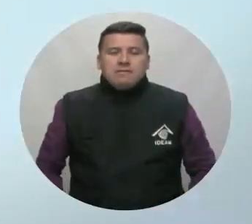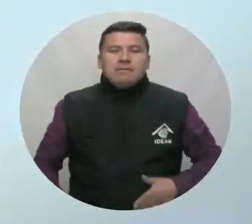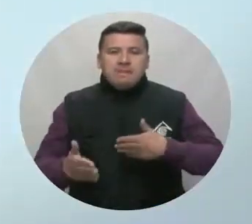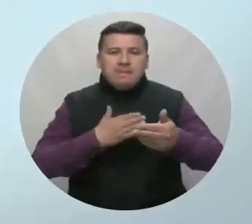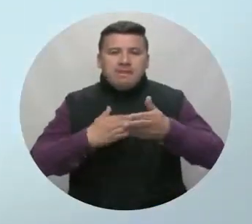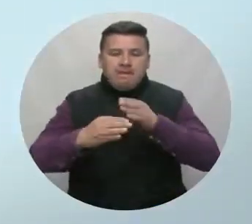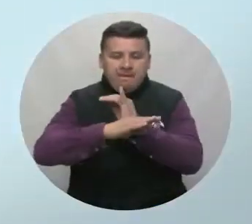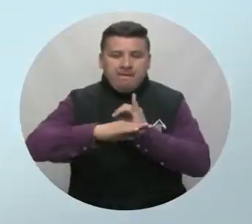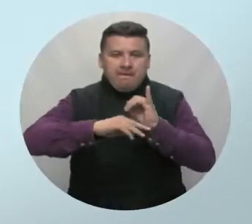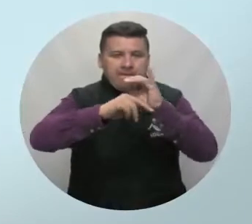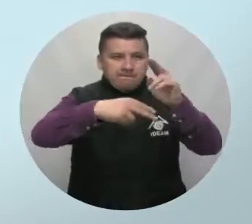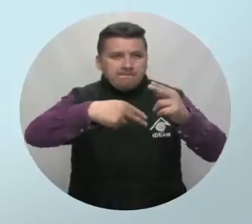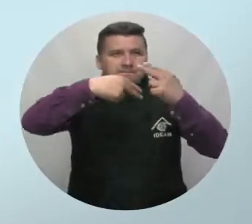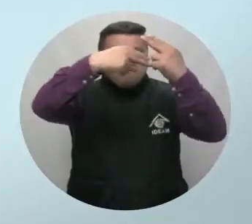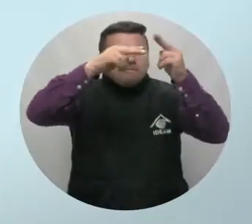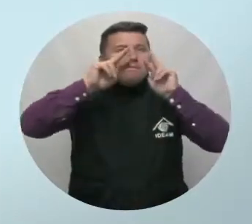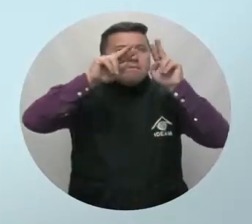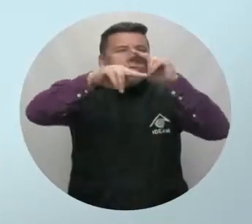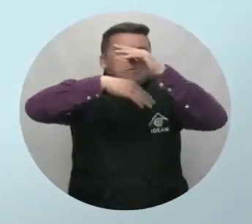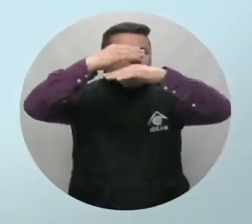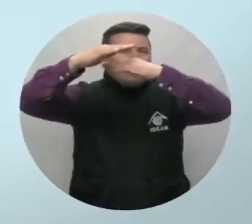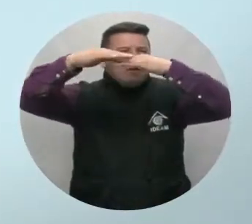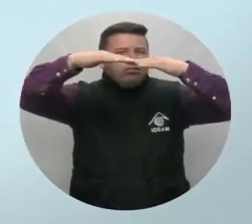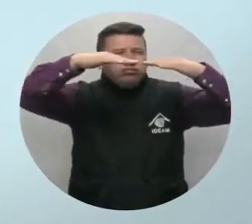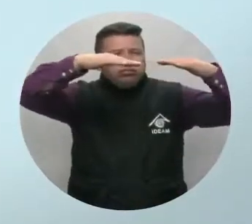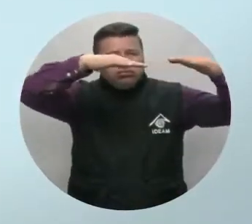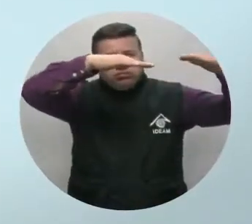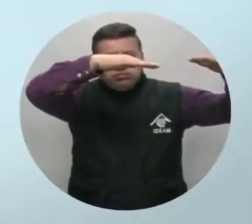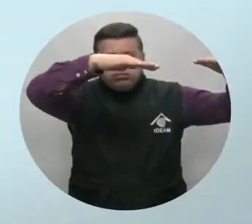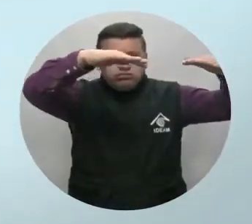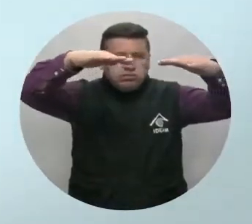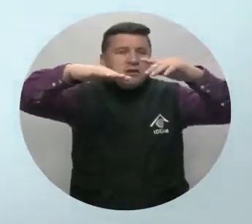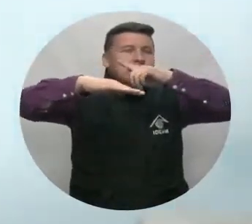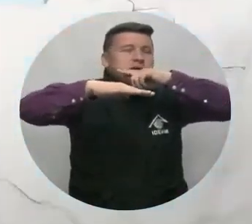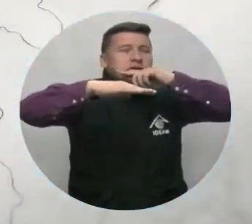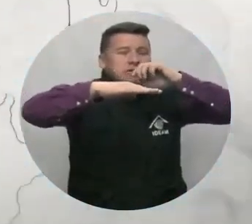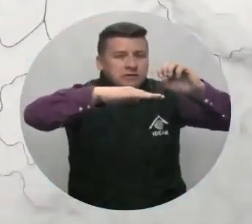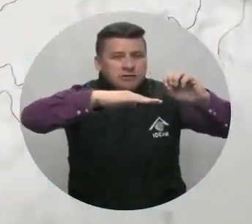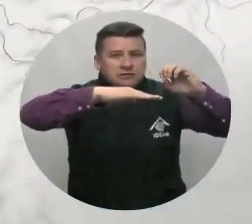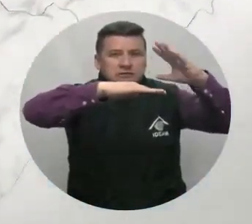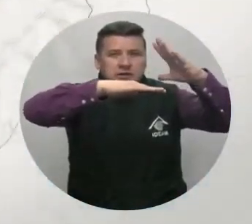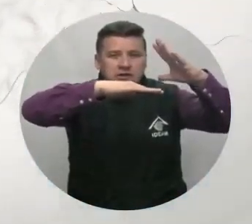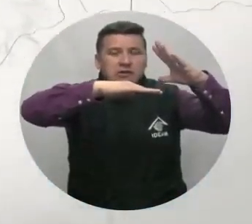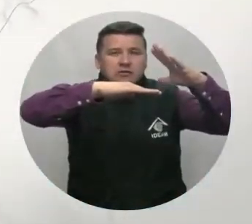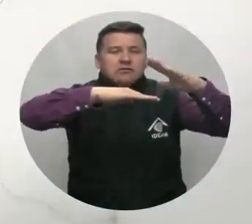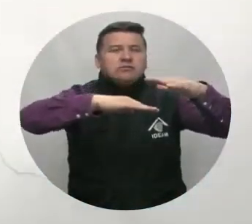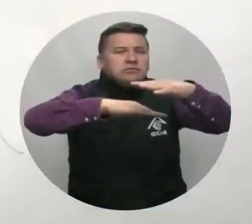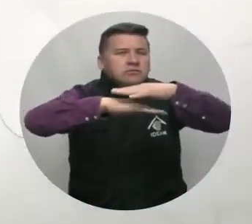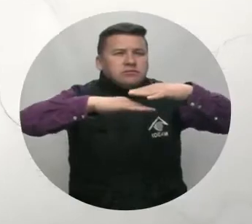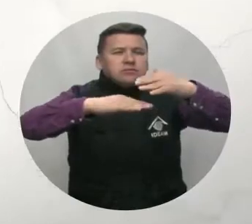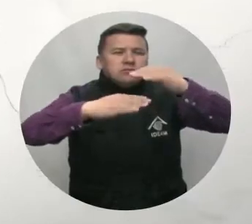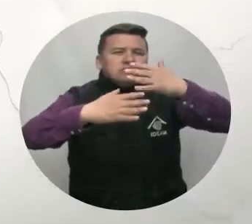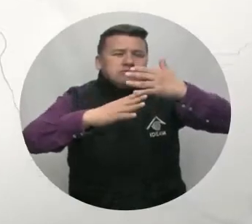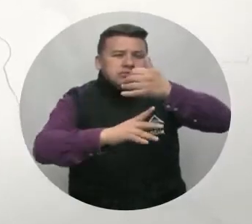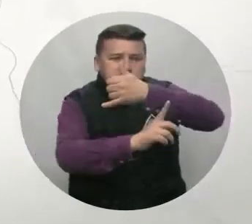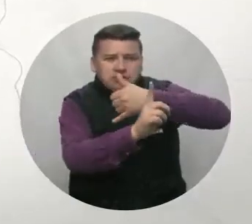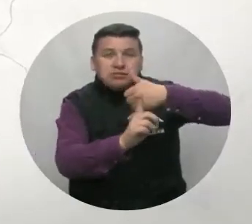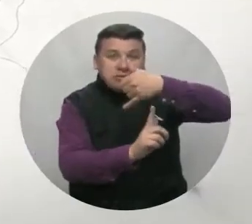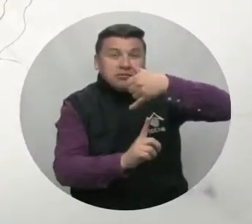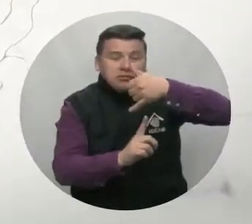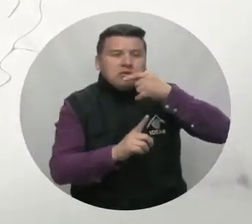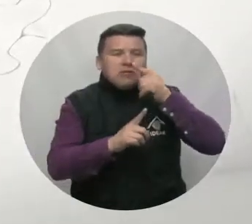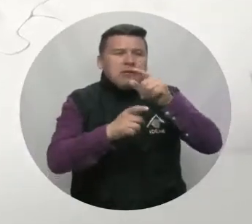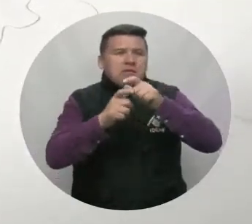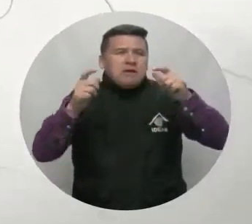En las islas la tarde se verá con cielo entreparcial y mayormente cubierto con predominio de tiempo seco. Sobre el litoral del Pacífico habrá un